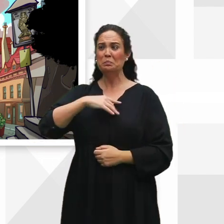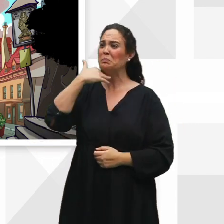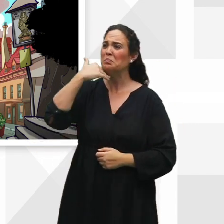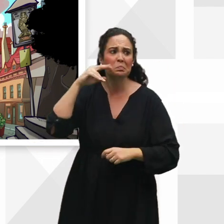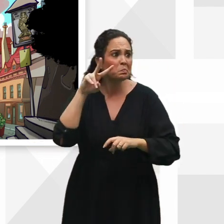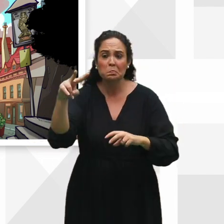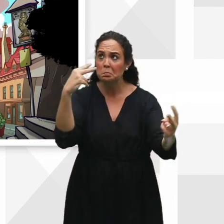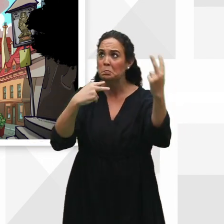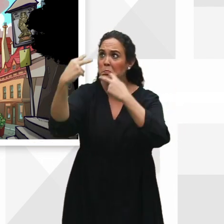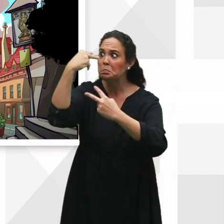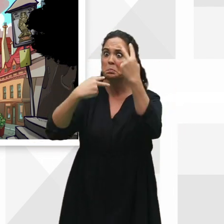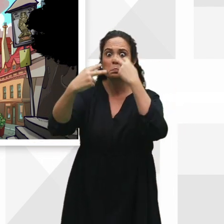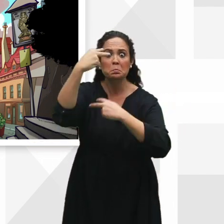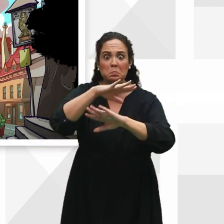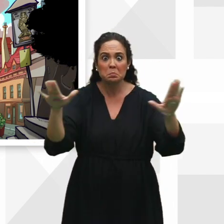observando.